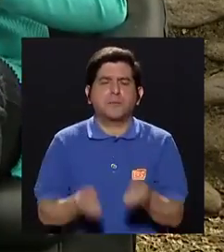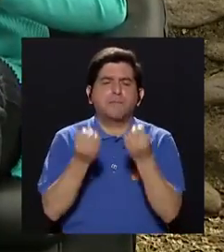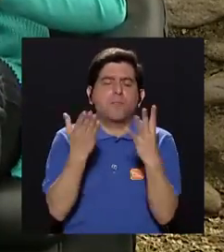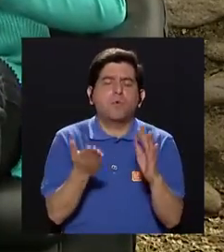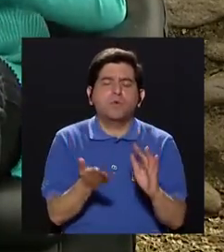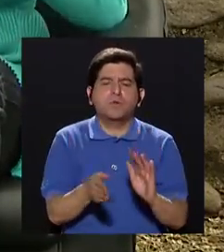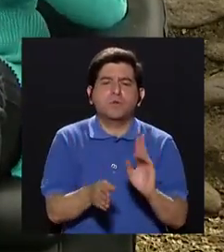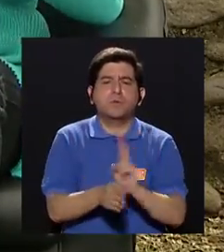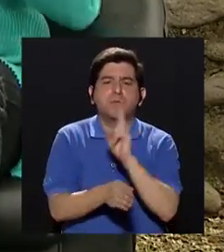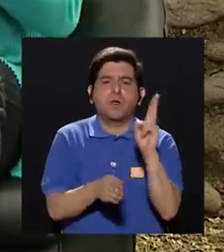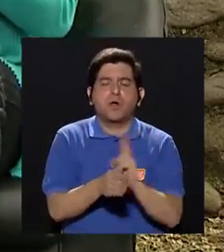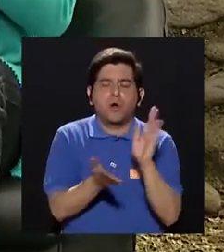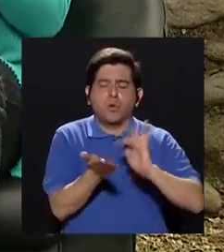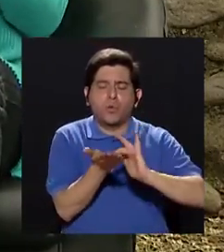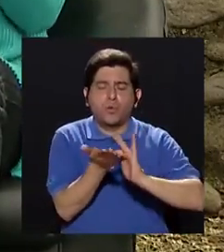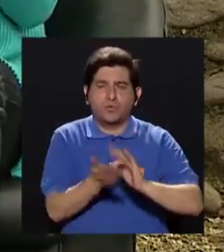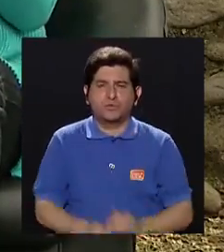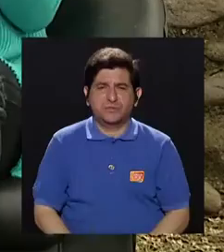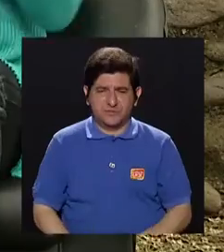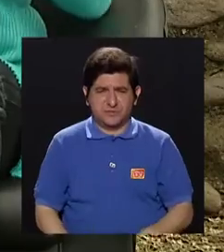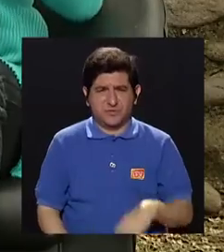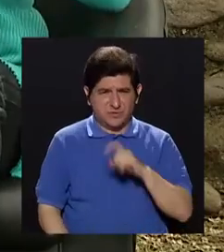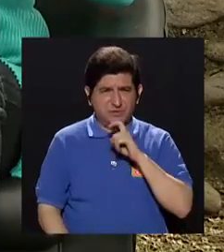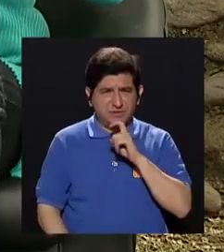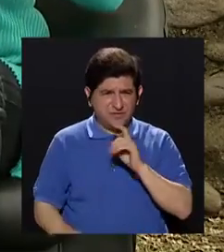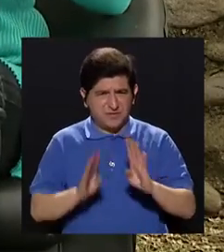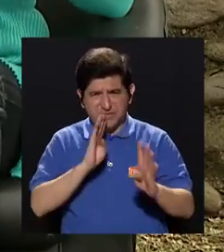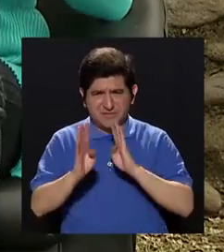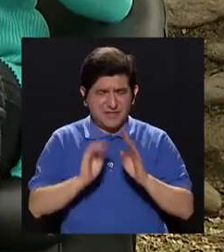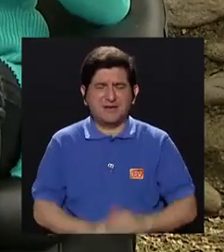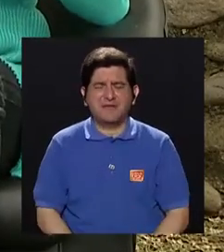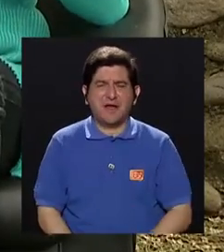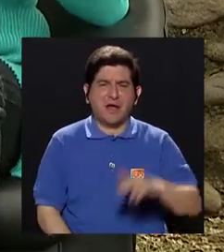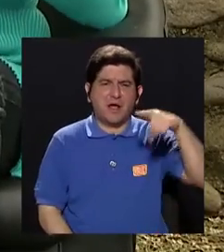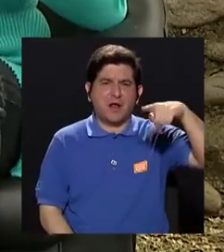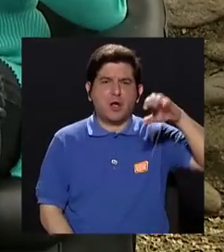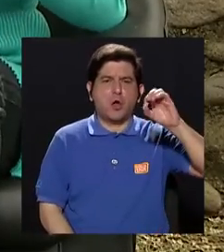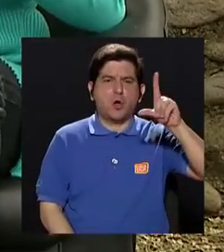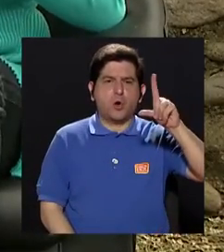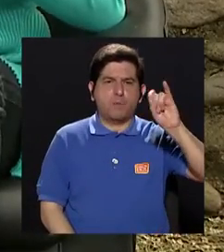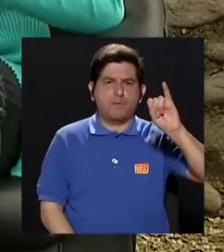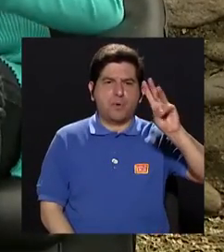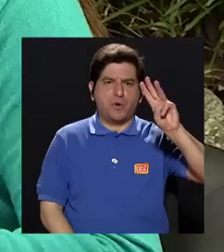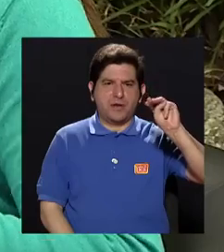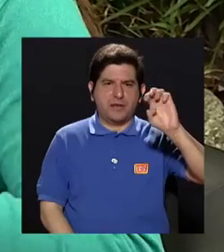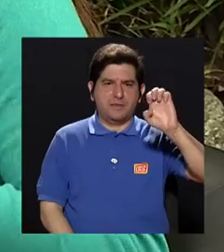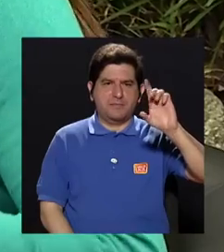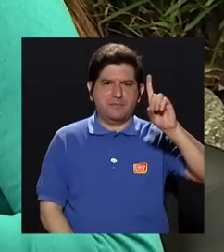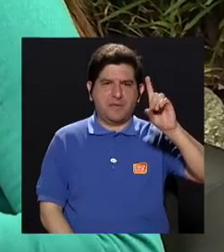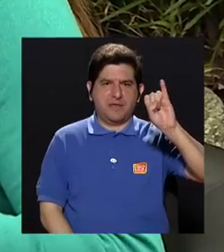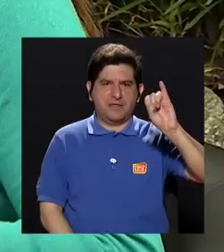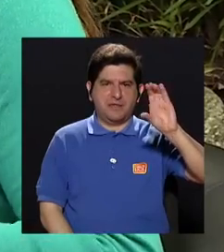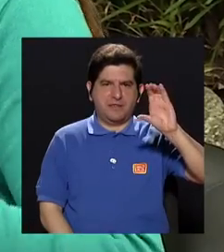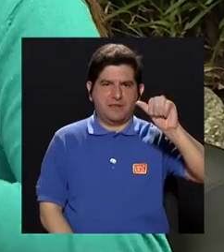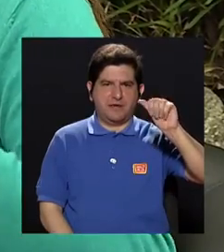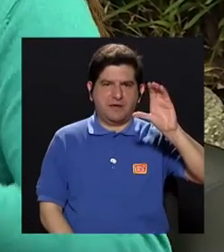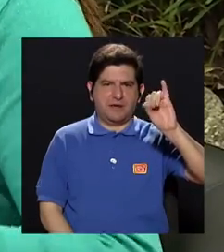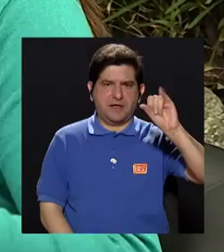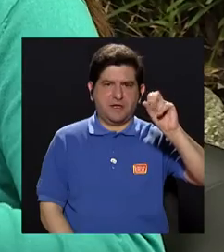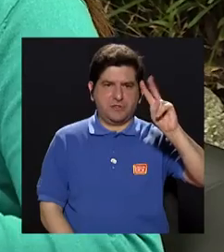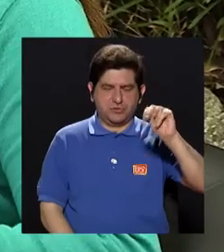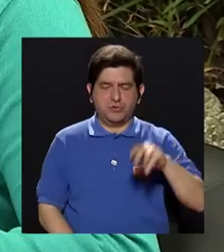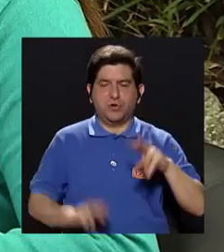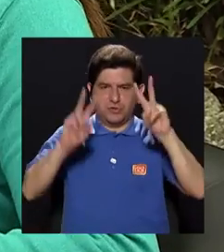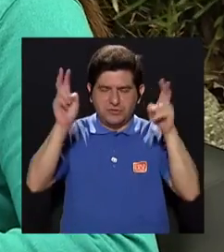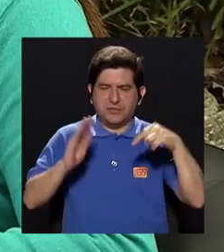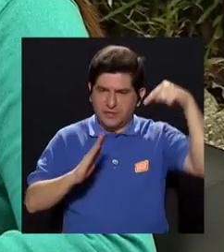conversar, ¿verdad? La polimedicación, esta palabra que a veces cuesta pronunciarla. ¿Qué es lo que significa polimedicación? ¿Cuáles son los efectos? Y para